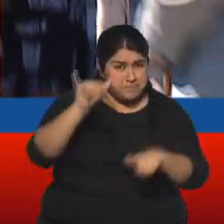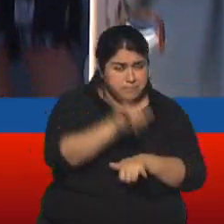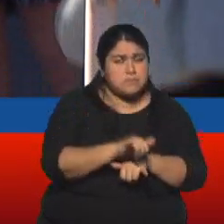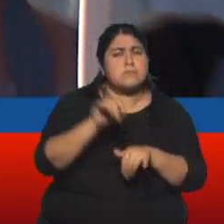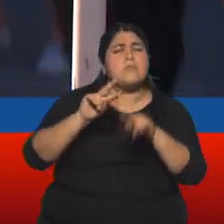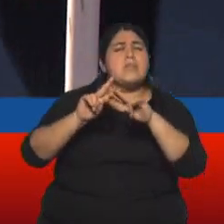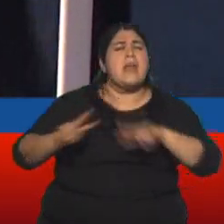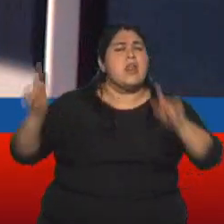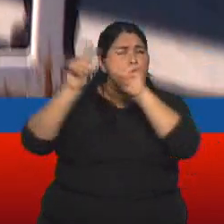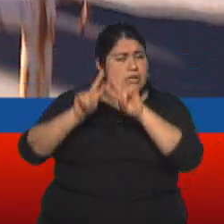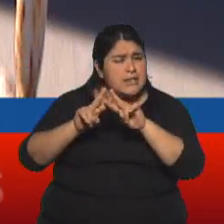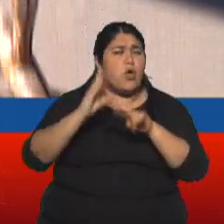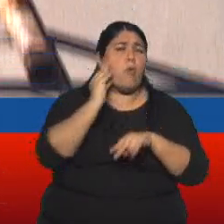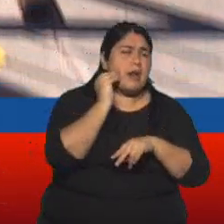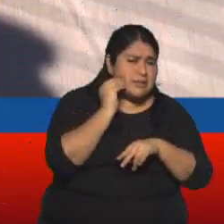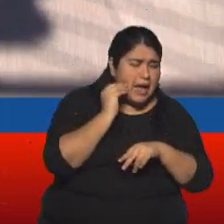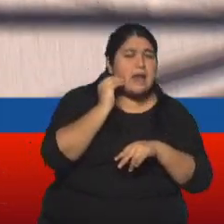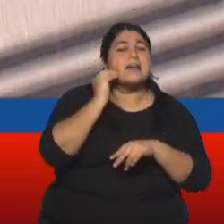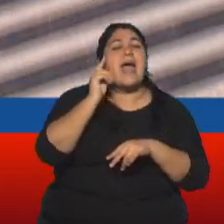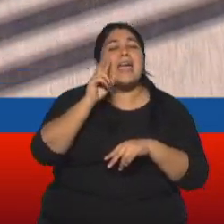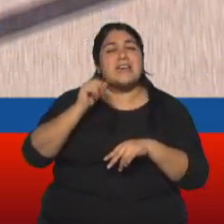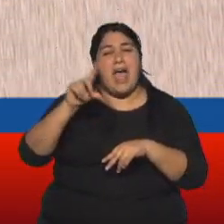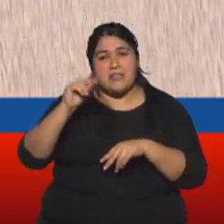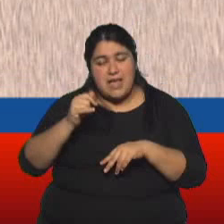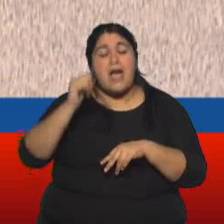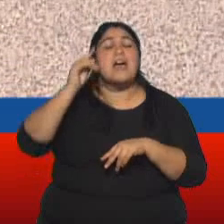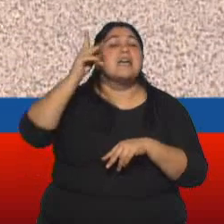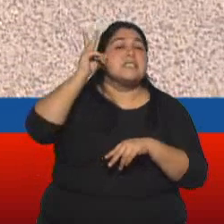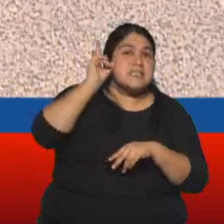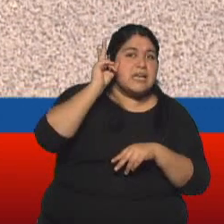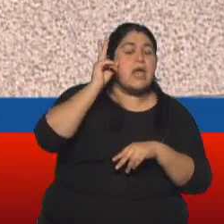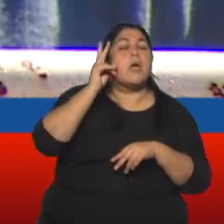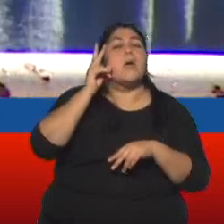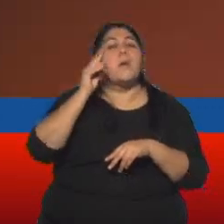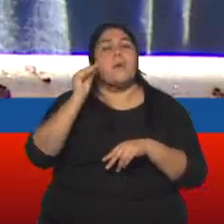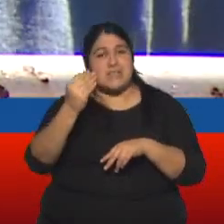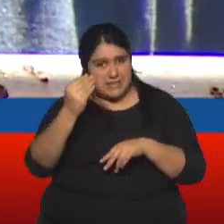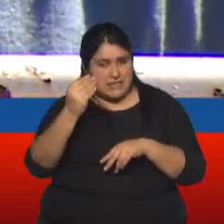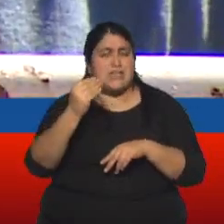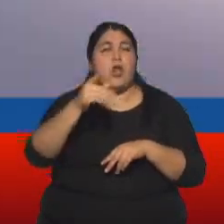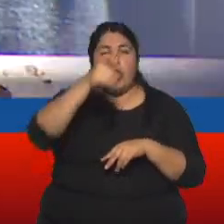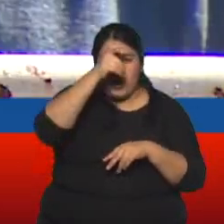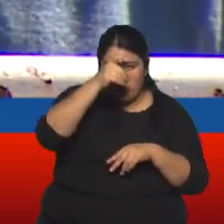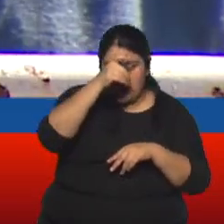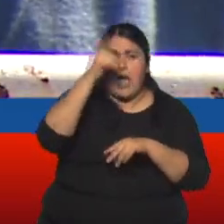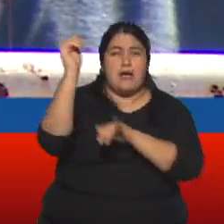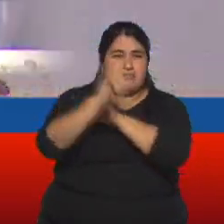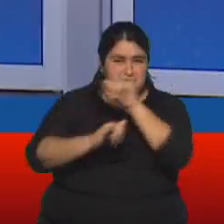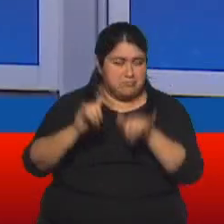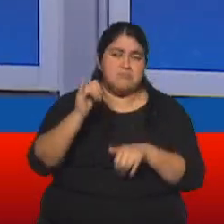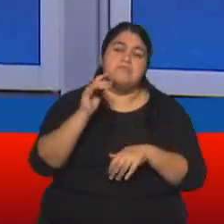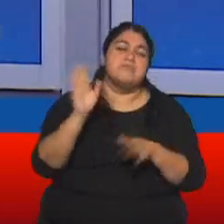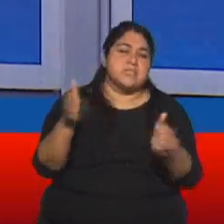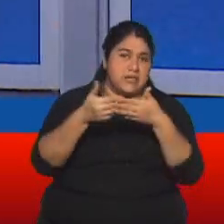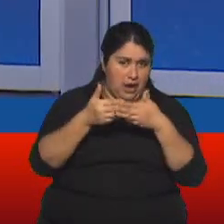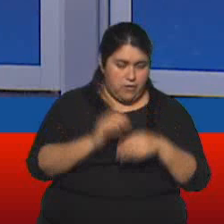del Reino Unido de Gran Bretaña, Irlanda del Norte, Chile, Brasil, India, países africanos y Turquía. El cupo de 600 plazas diarias